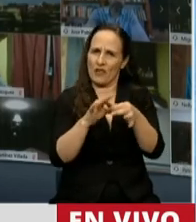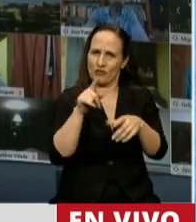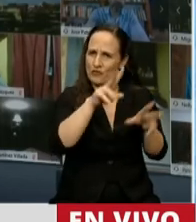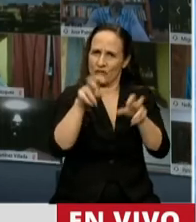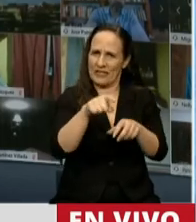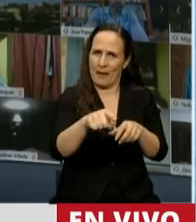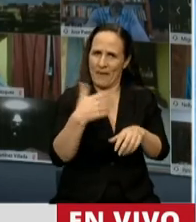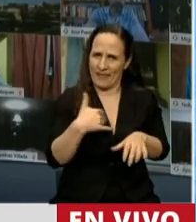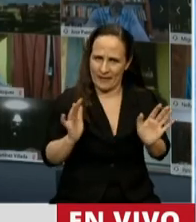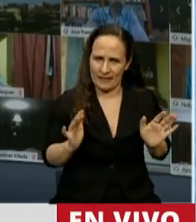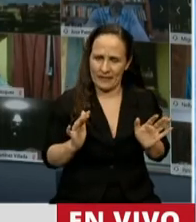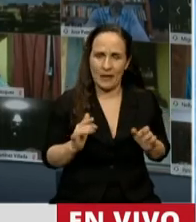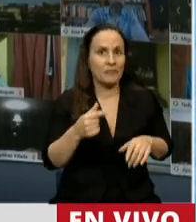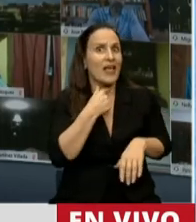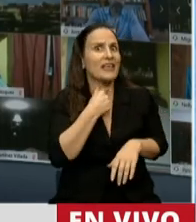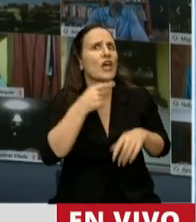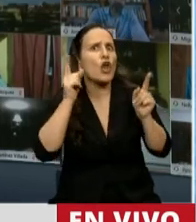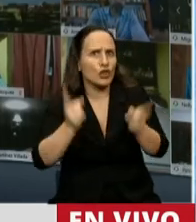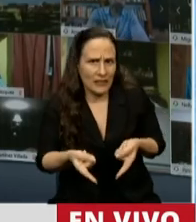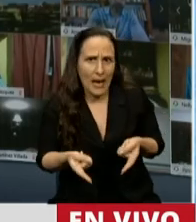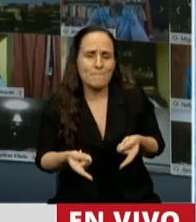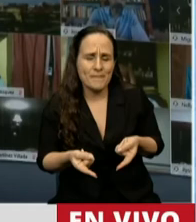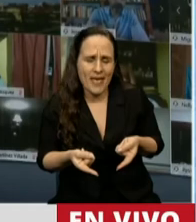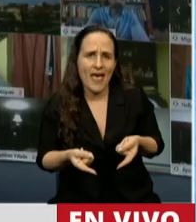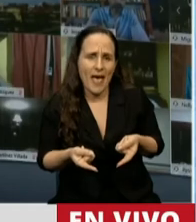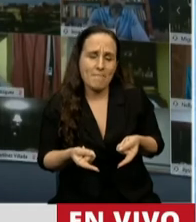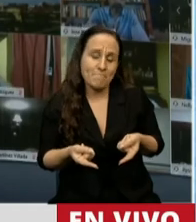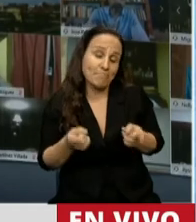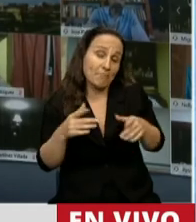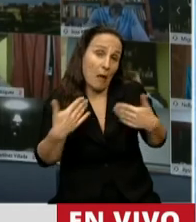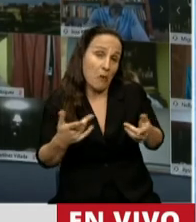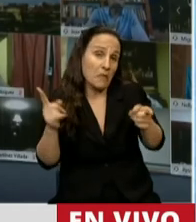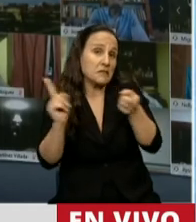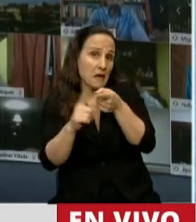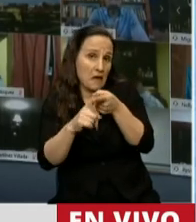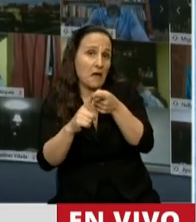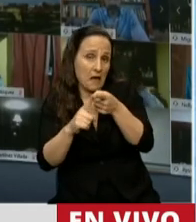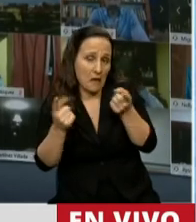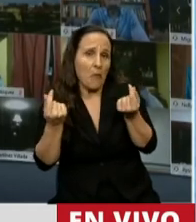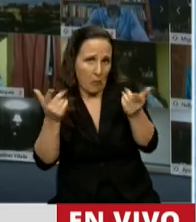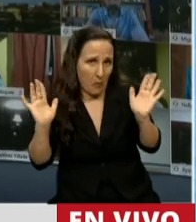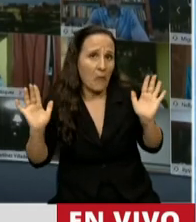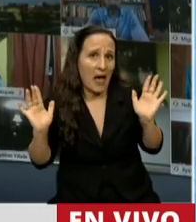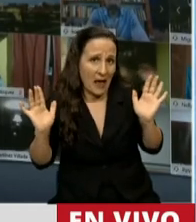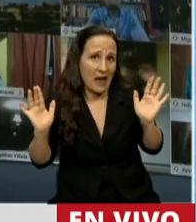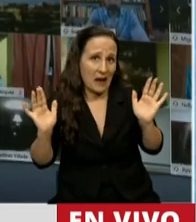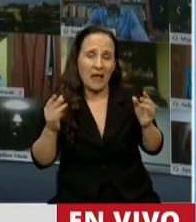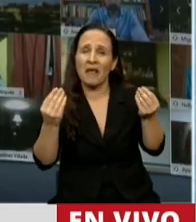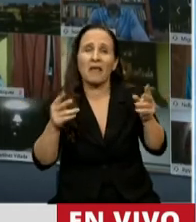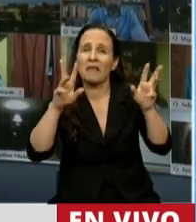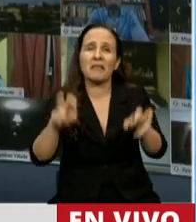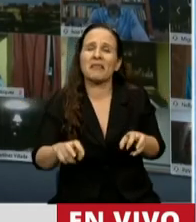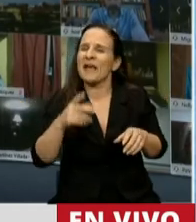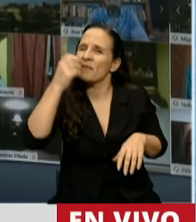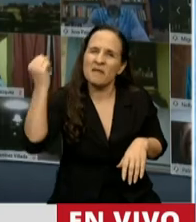Y quiero también hacer una relación porque tiene sentido, porque también se trata de soberanía, que es la